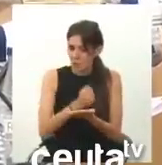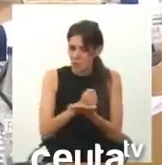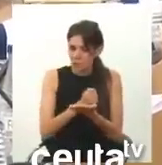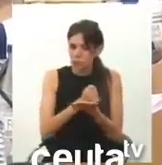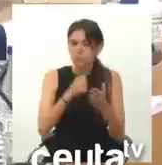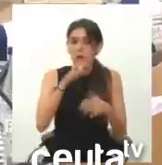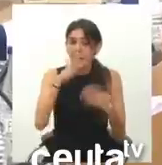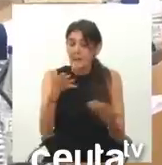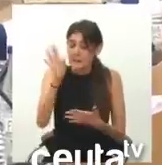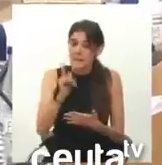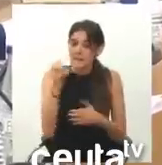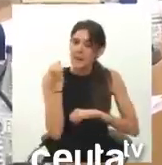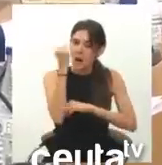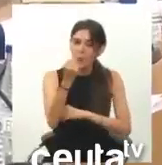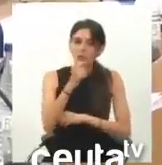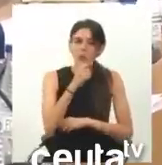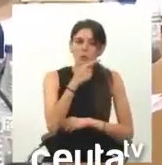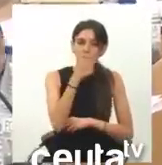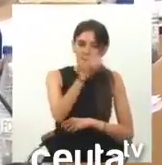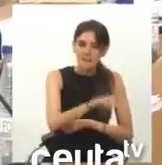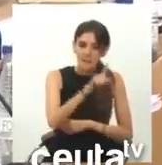que sí contó con el apoyo de Juan Vivas.